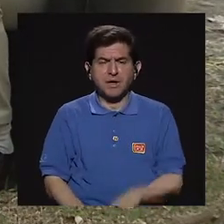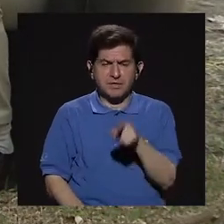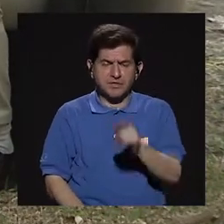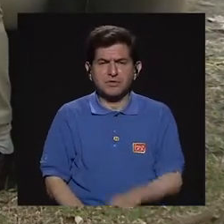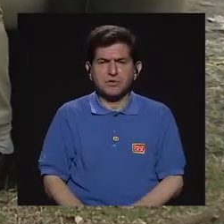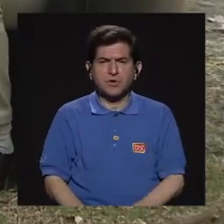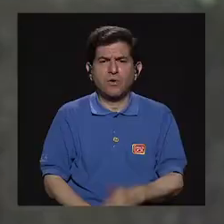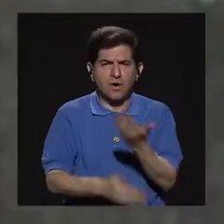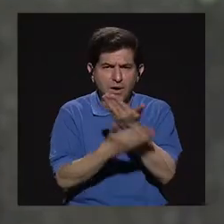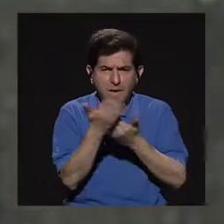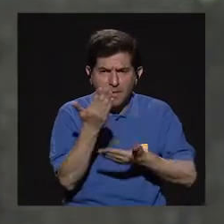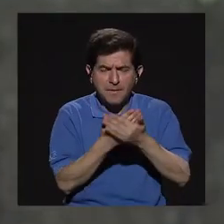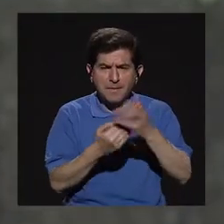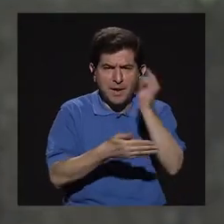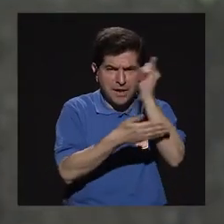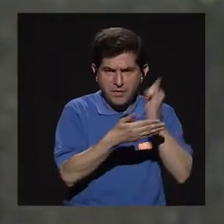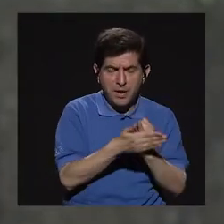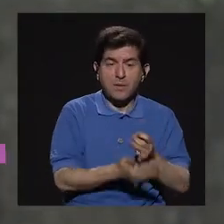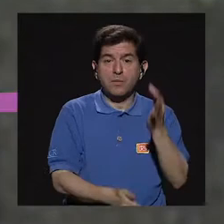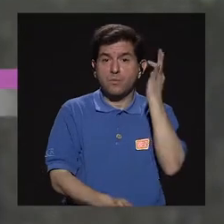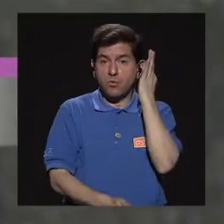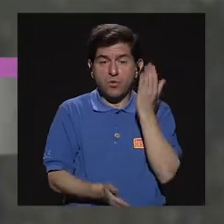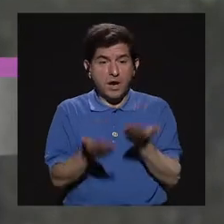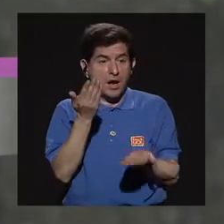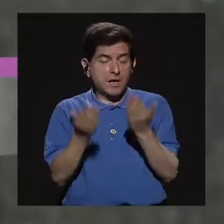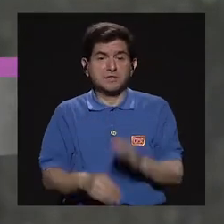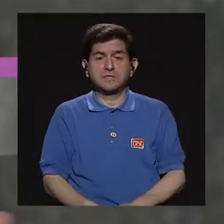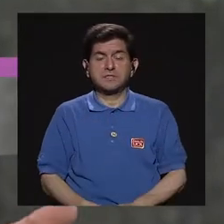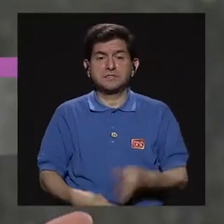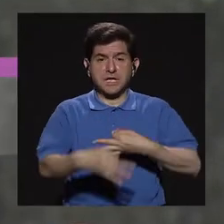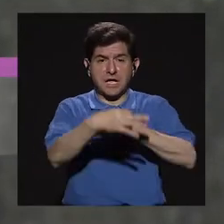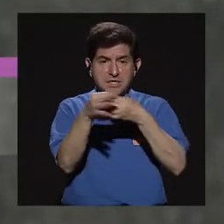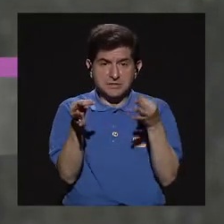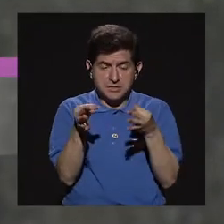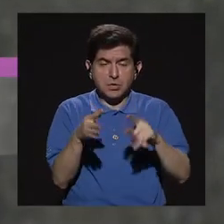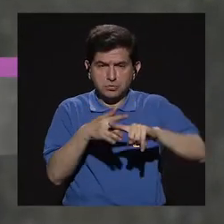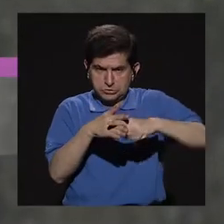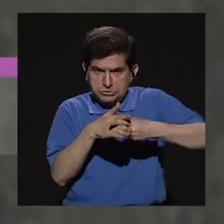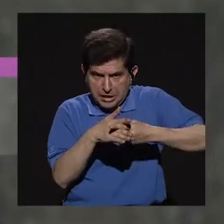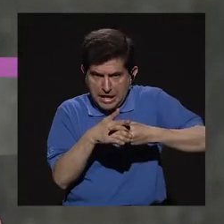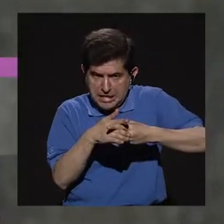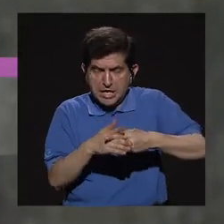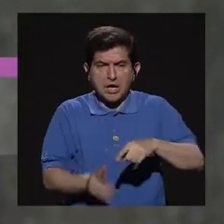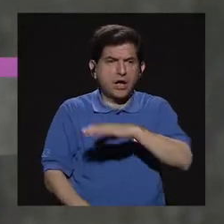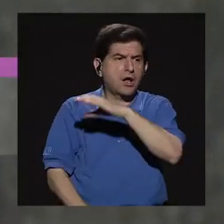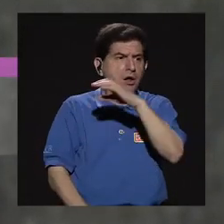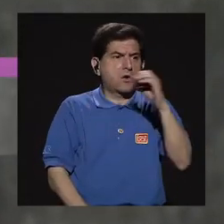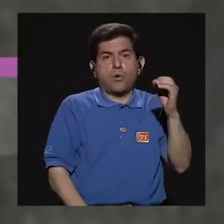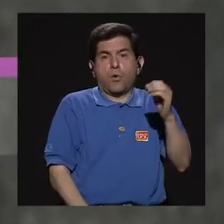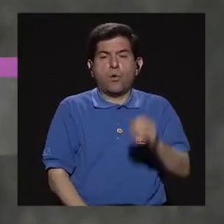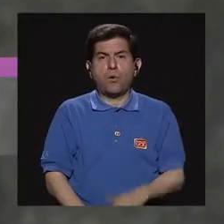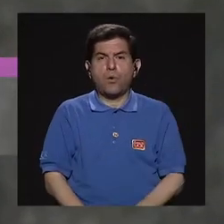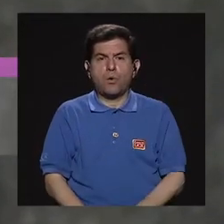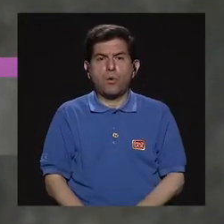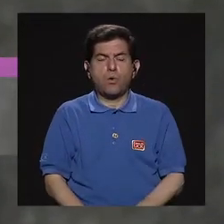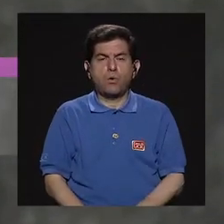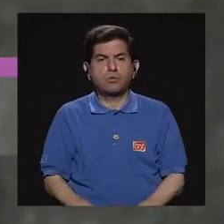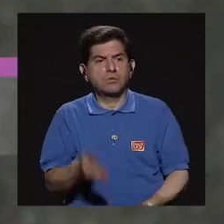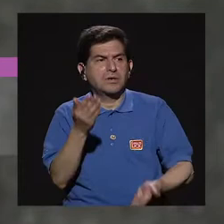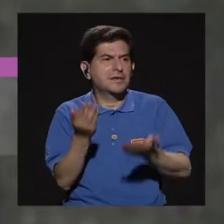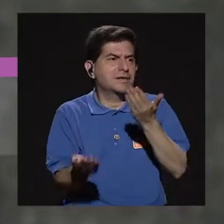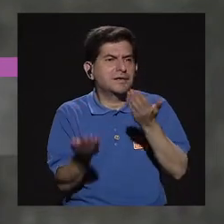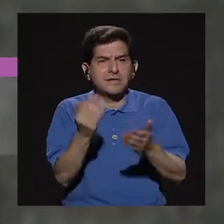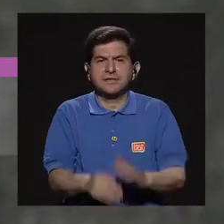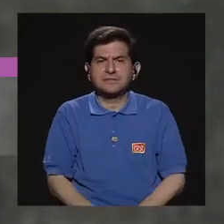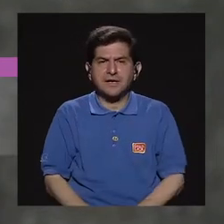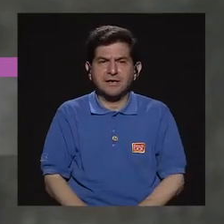artesanías, incluso hemos tenido señoras de talleres mecánicos y de talleres,